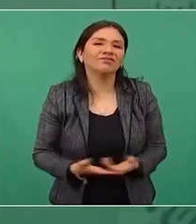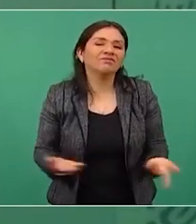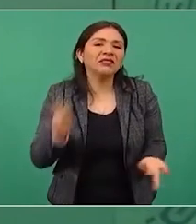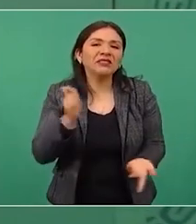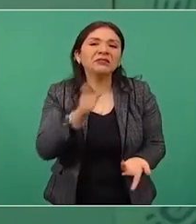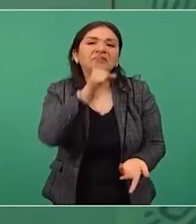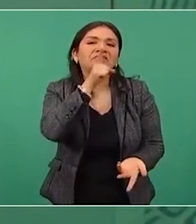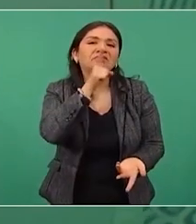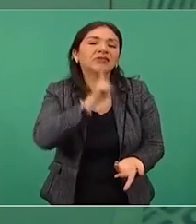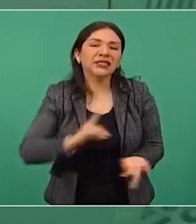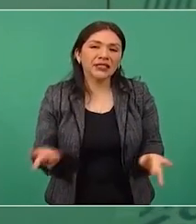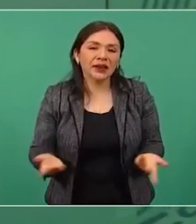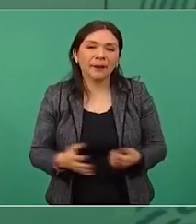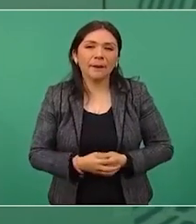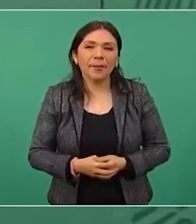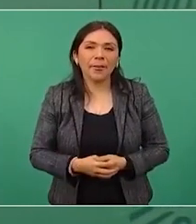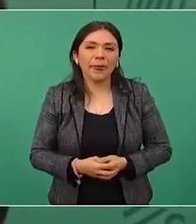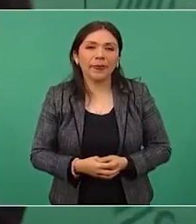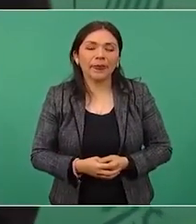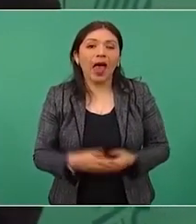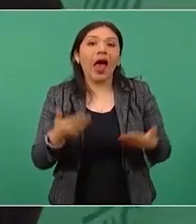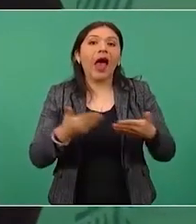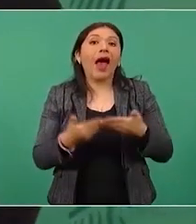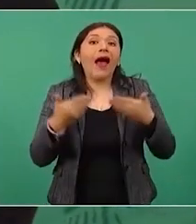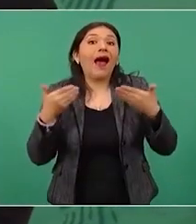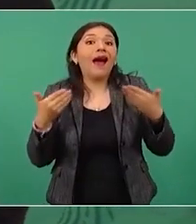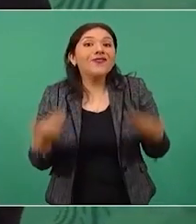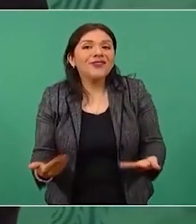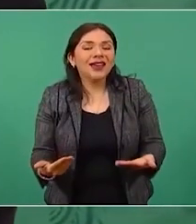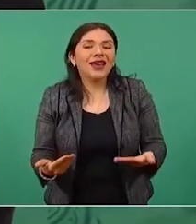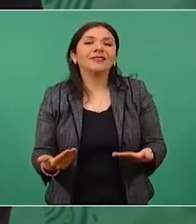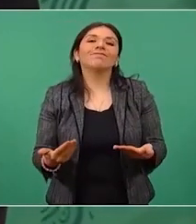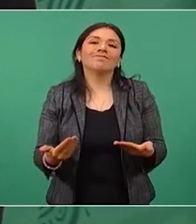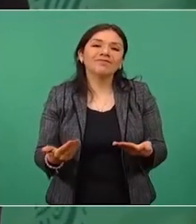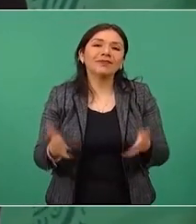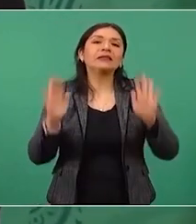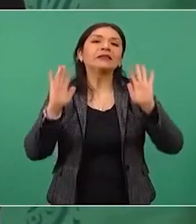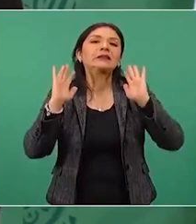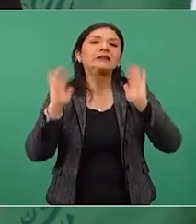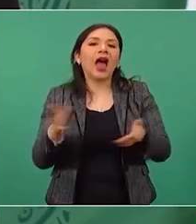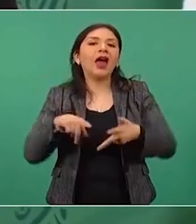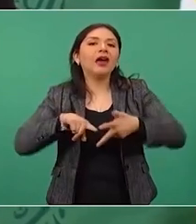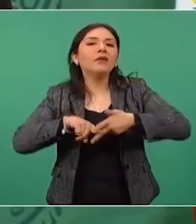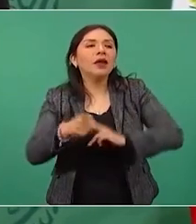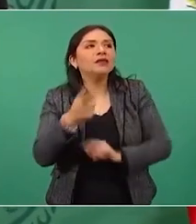Ahora se está demostrando.